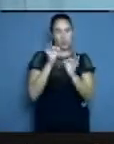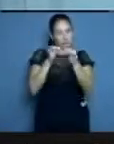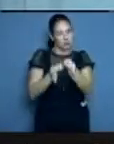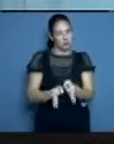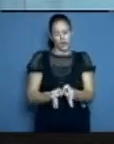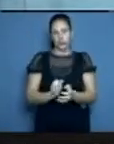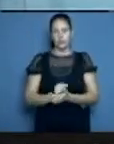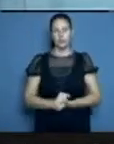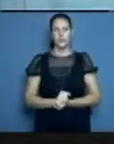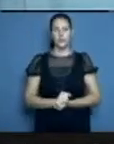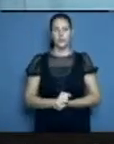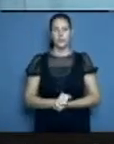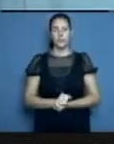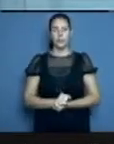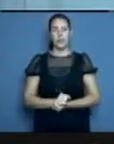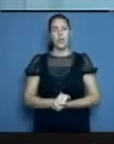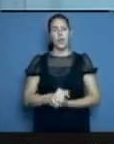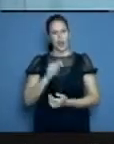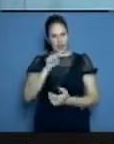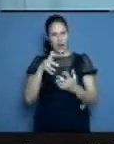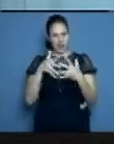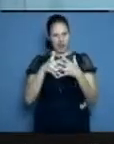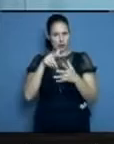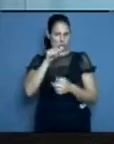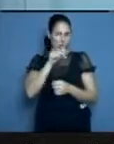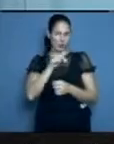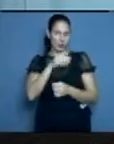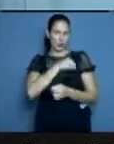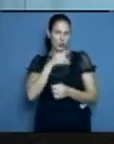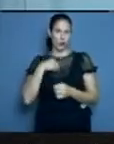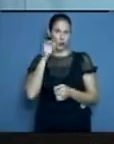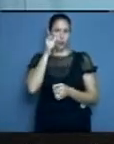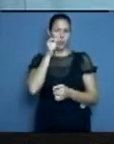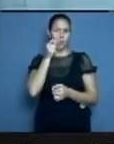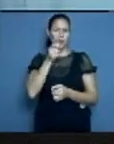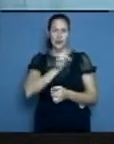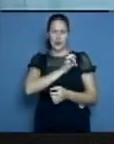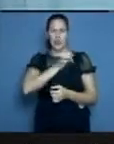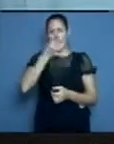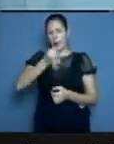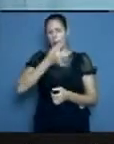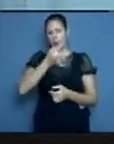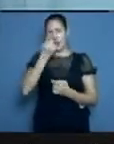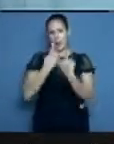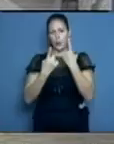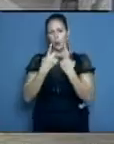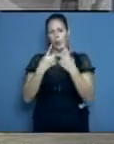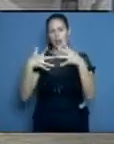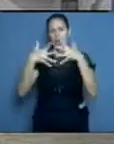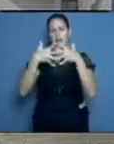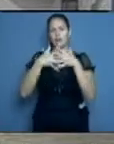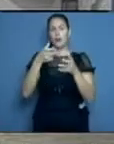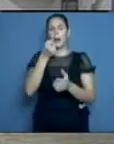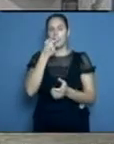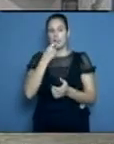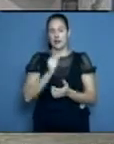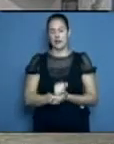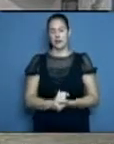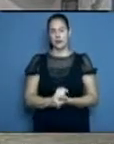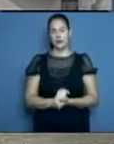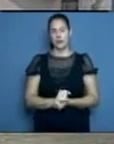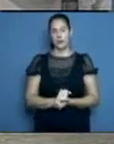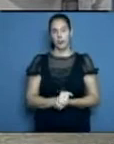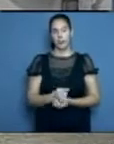Sobre este tema, el doctor Frank me estaba pidiendo la palabra para hablar acerca de este tema de los medicamentos. No, quería hacer un